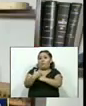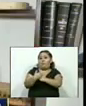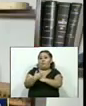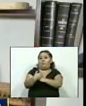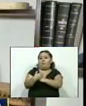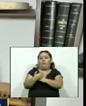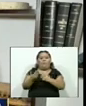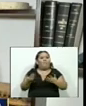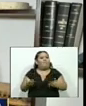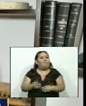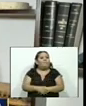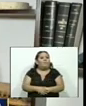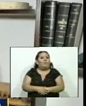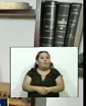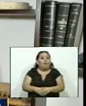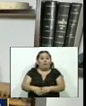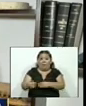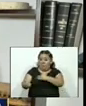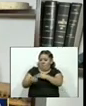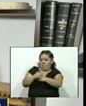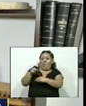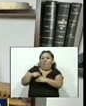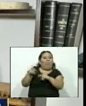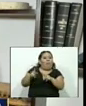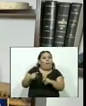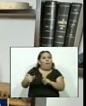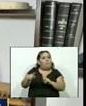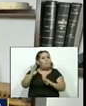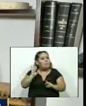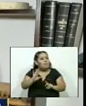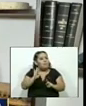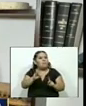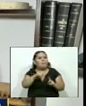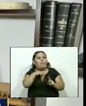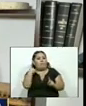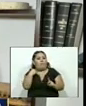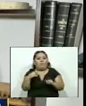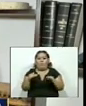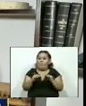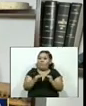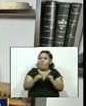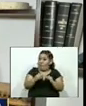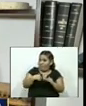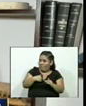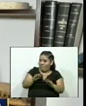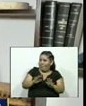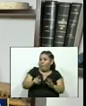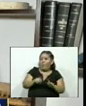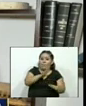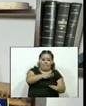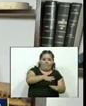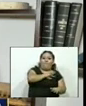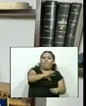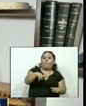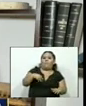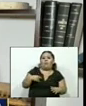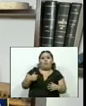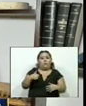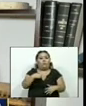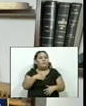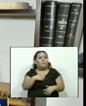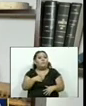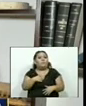de amenazas de muerte y también no solamente hacia mí también han sido dirigidas hacia mi familia tengo